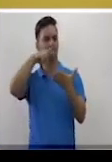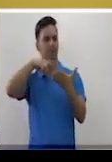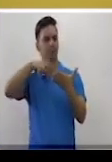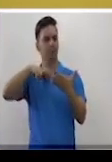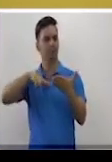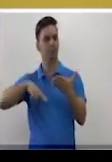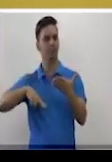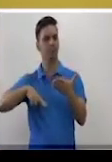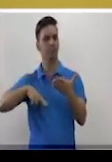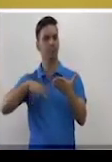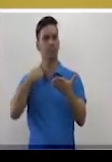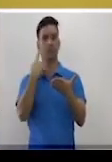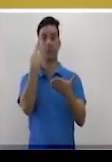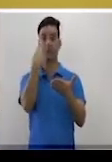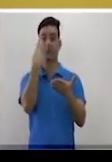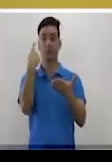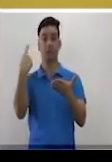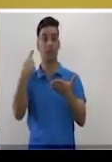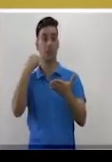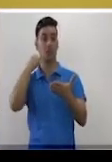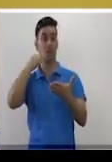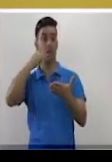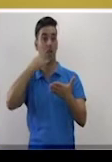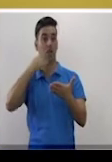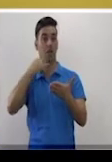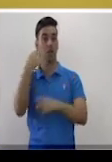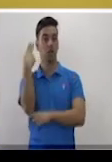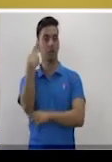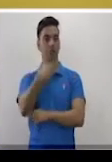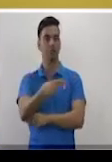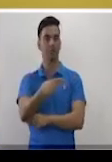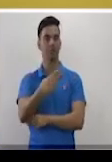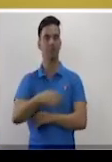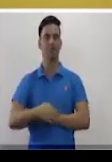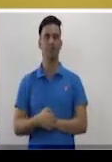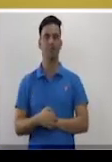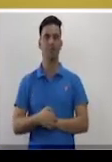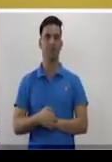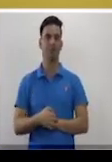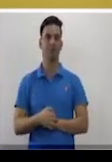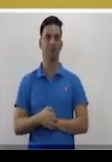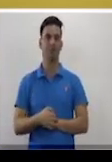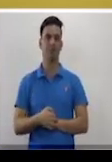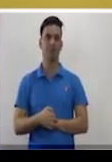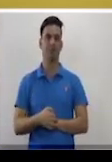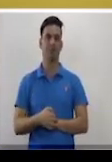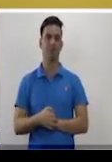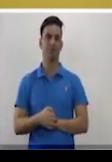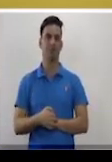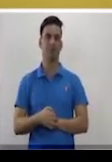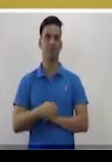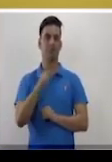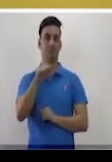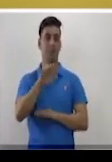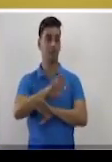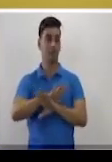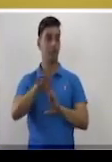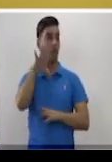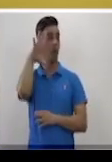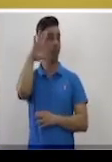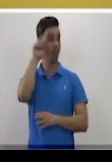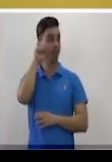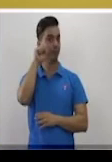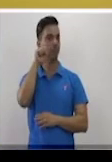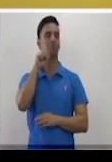cada una de las informaciones que nos dé el ejercicio que vamos a resolver. Y entonces, trabajar